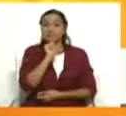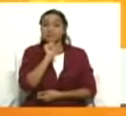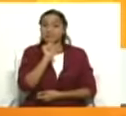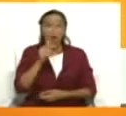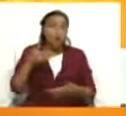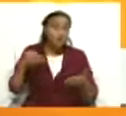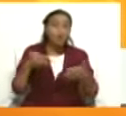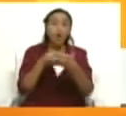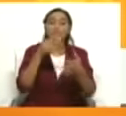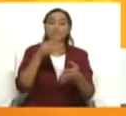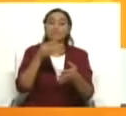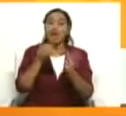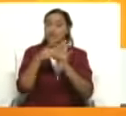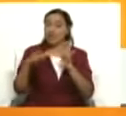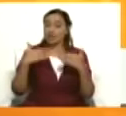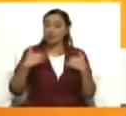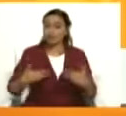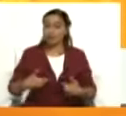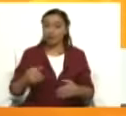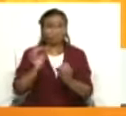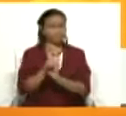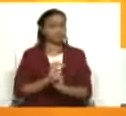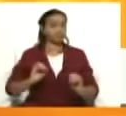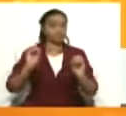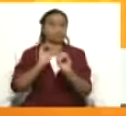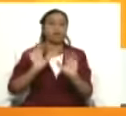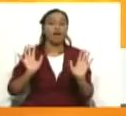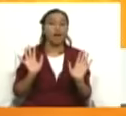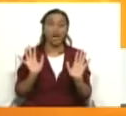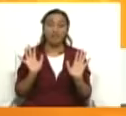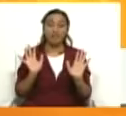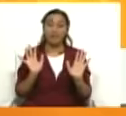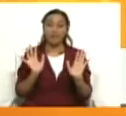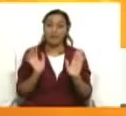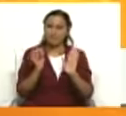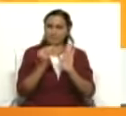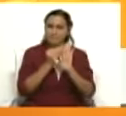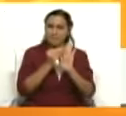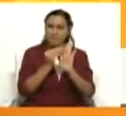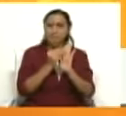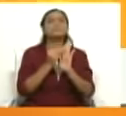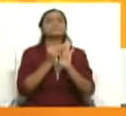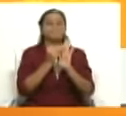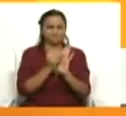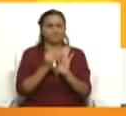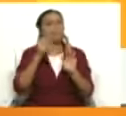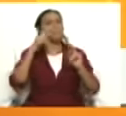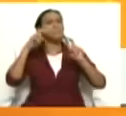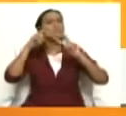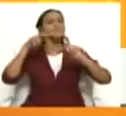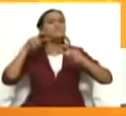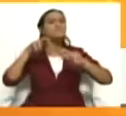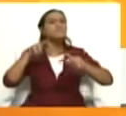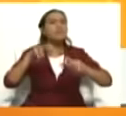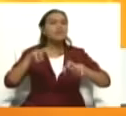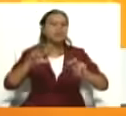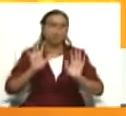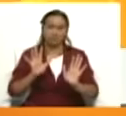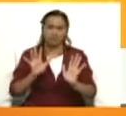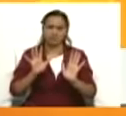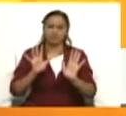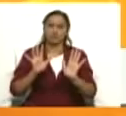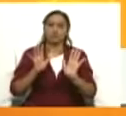que el sistema de justicia venezolano ha estado en primera línea para la investigación y para la resolución